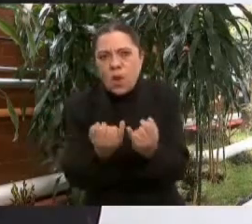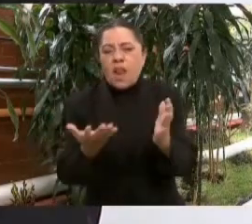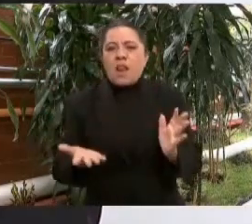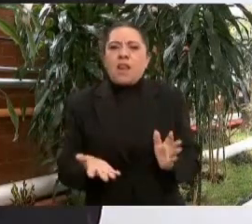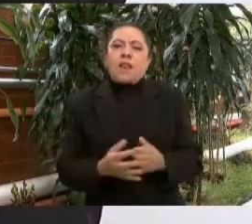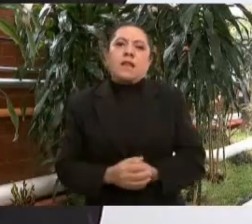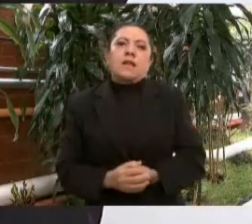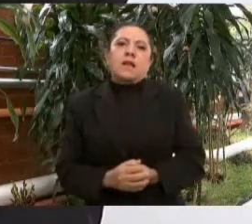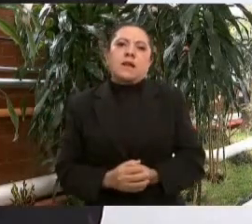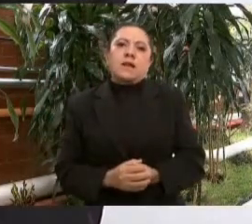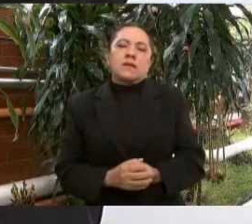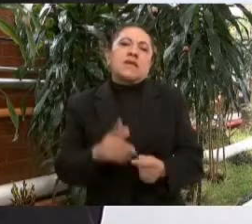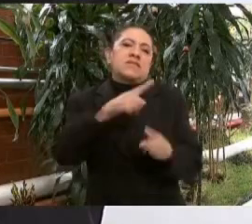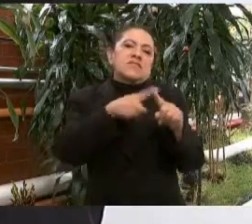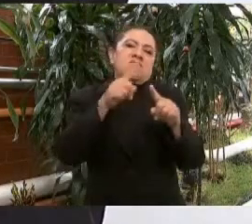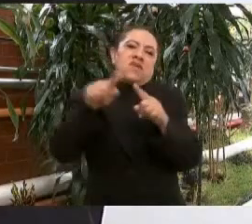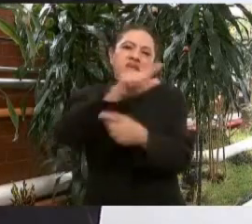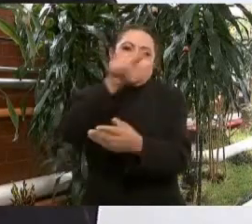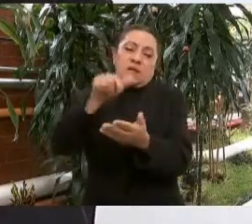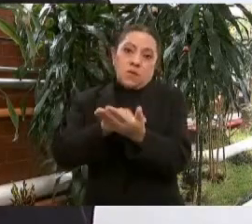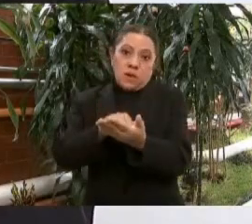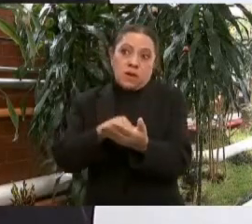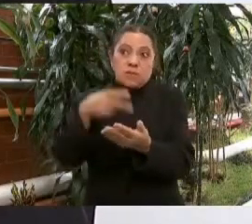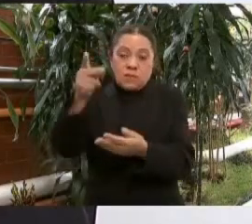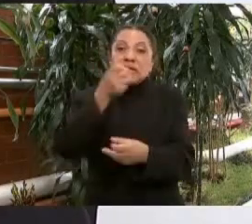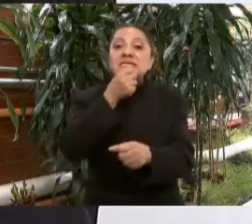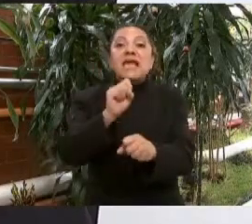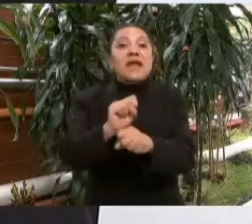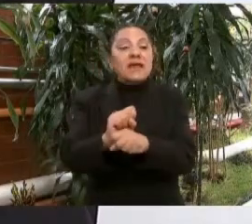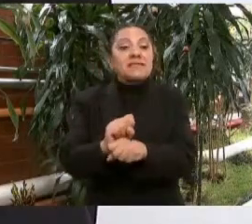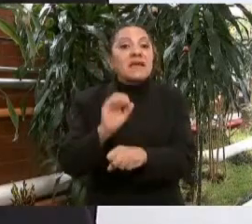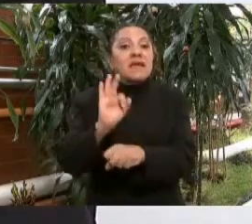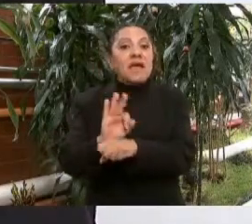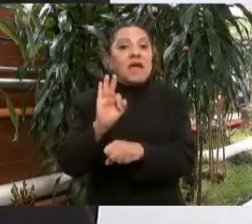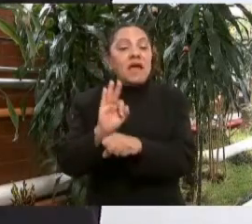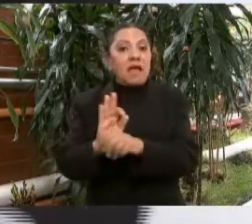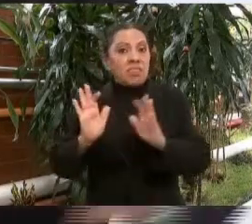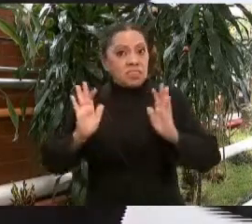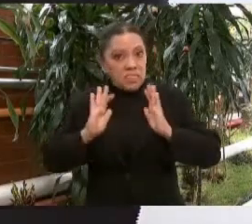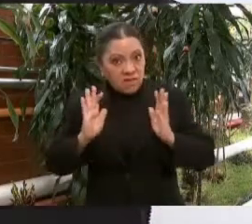de la Secretaría de la Defensa 32